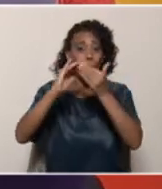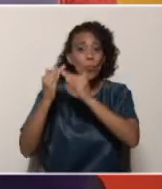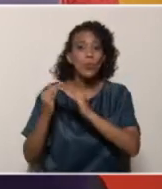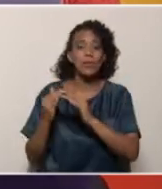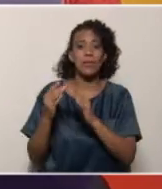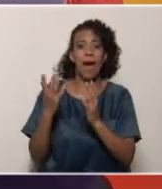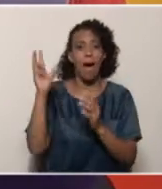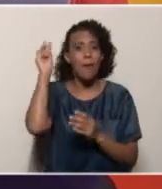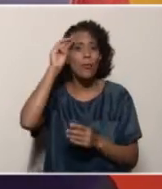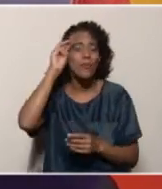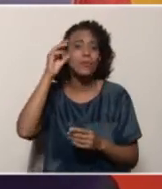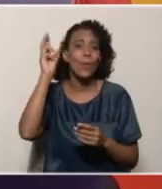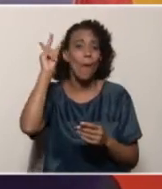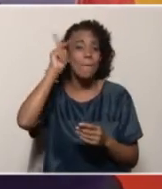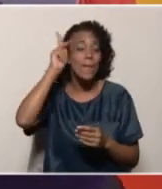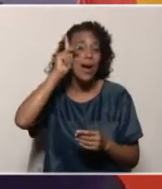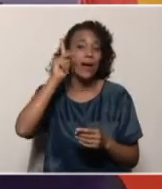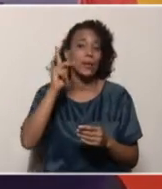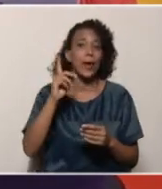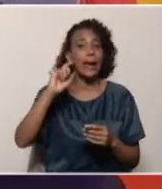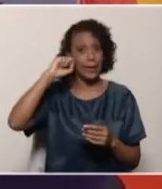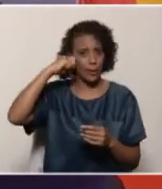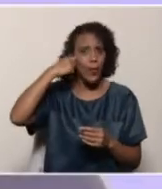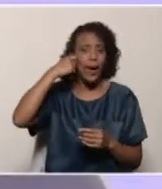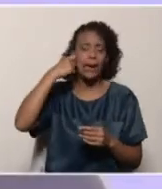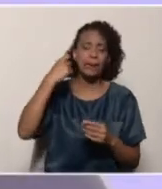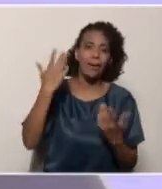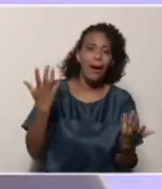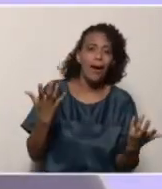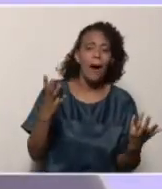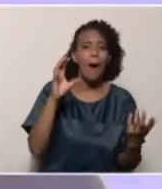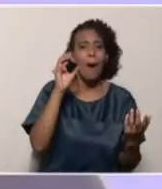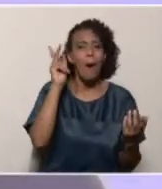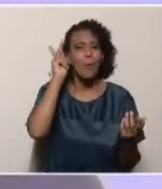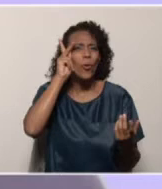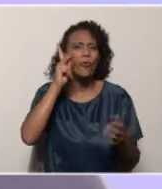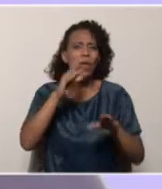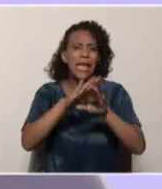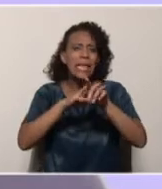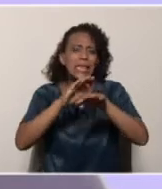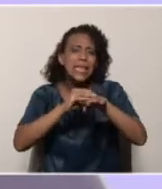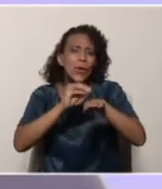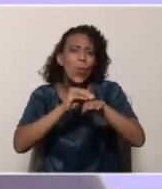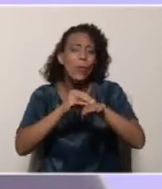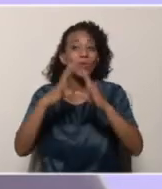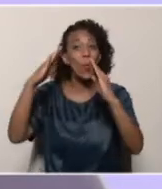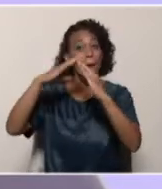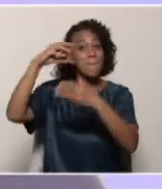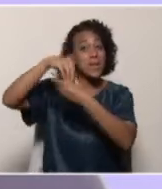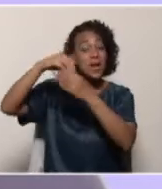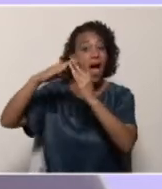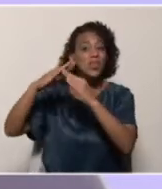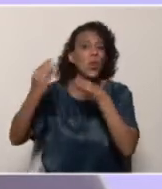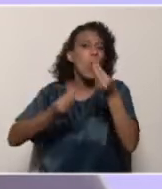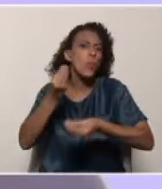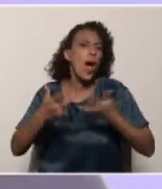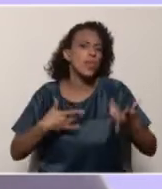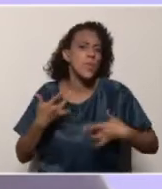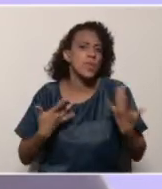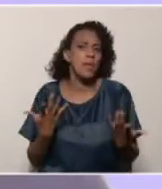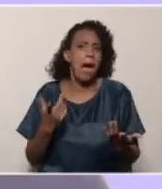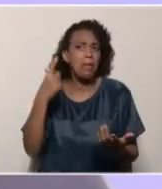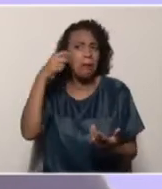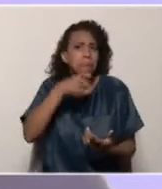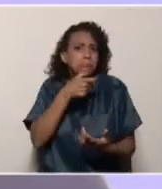Consideremos entonces nuevamente que estamos en contingencia. Oye, profe Rey, profe María, oye, estoy viendo que estoy en mi casa, pero ¿y cómo hago esas actividades